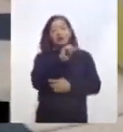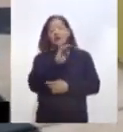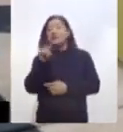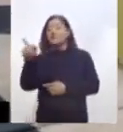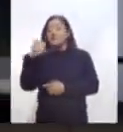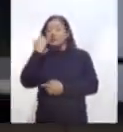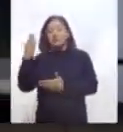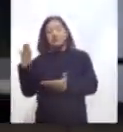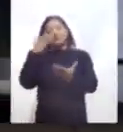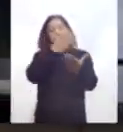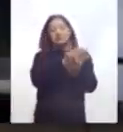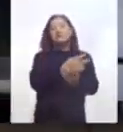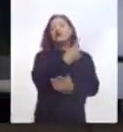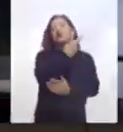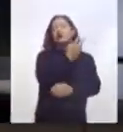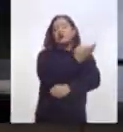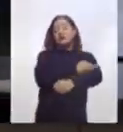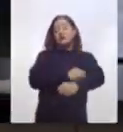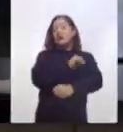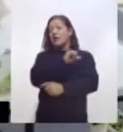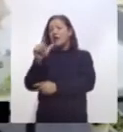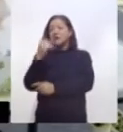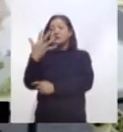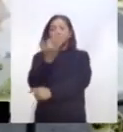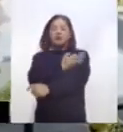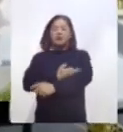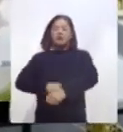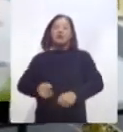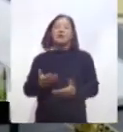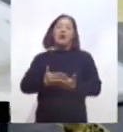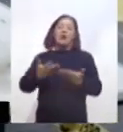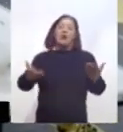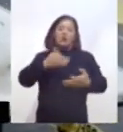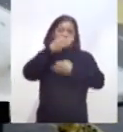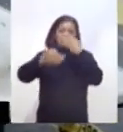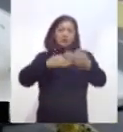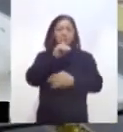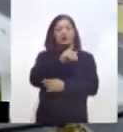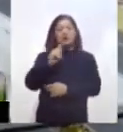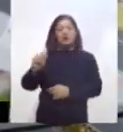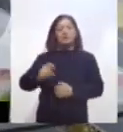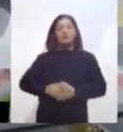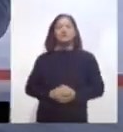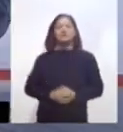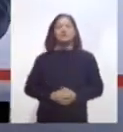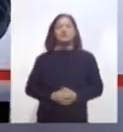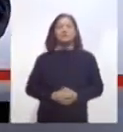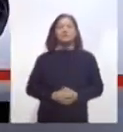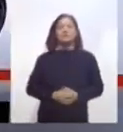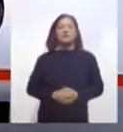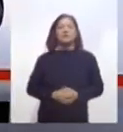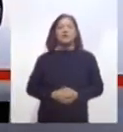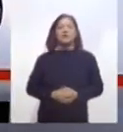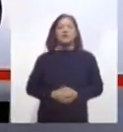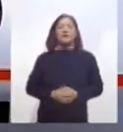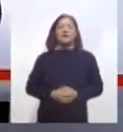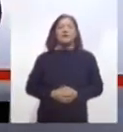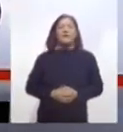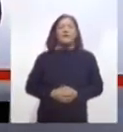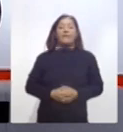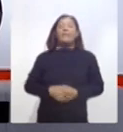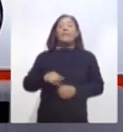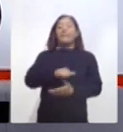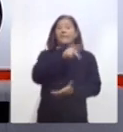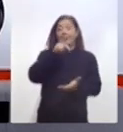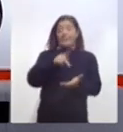en un horario de 14 a 17 horas. Para Ahora Noticias, Lorena Temolzin. En tanto, en